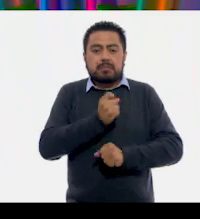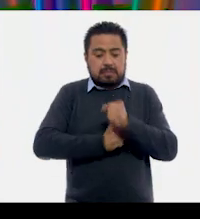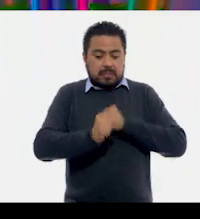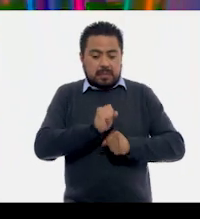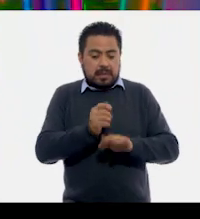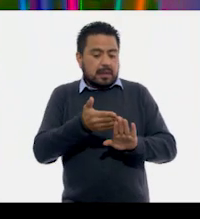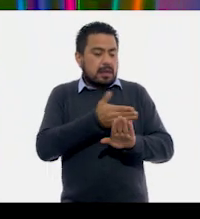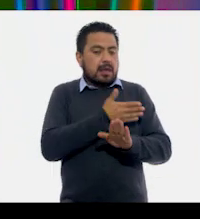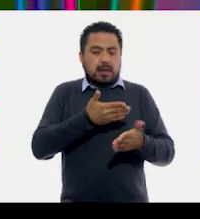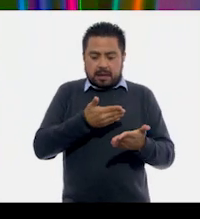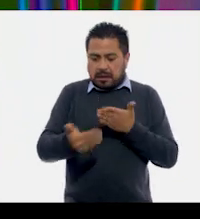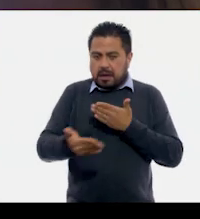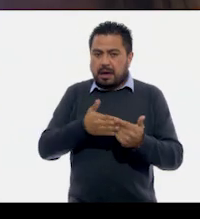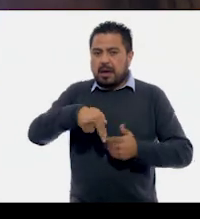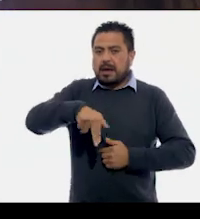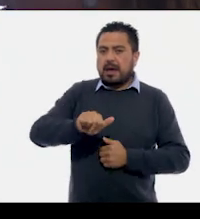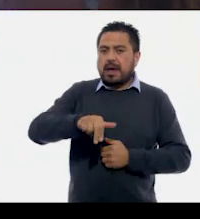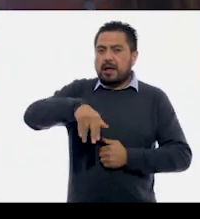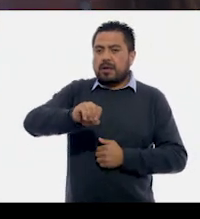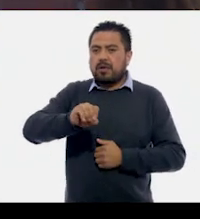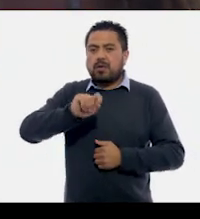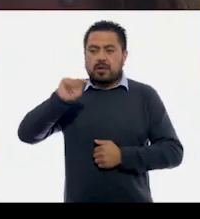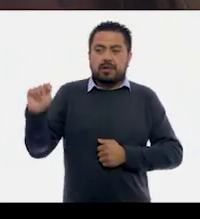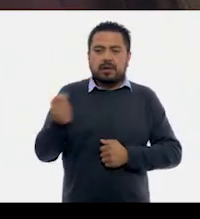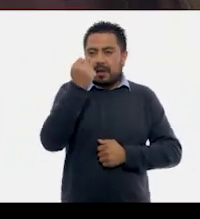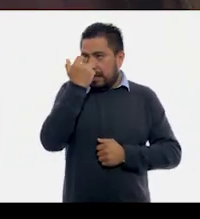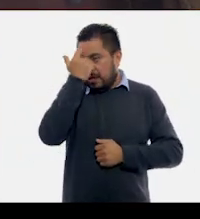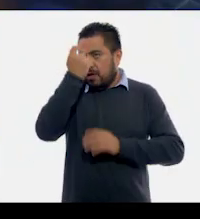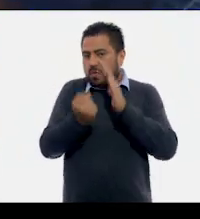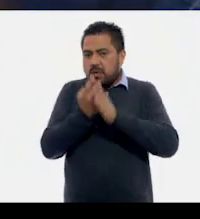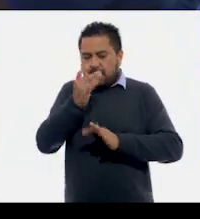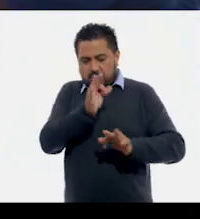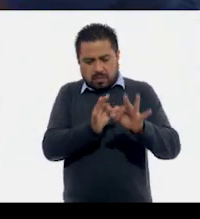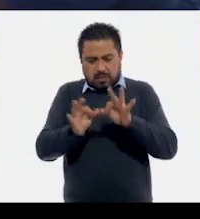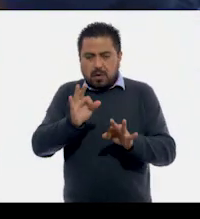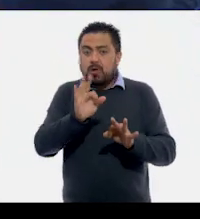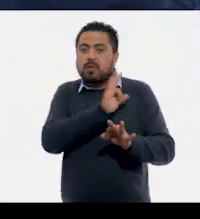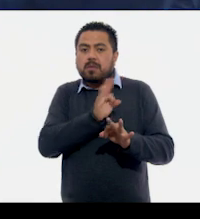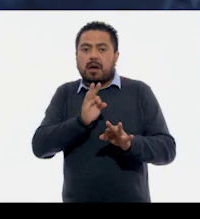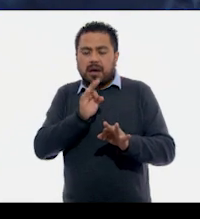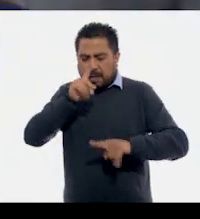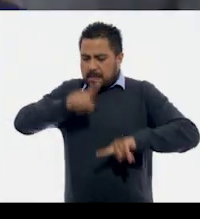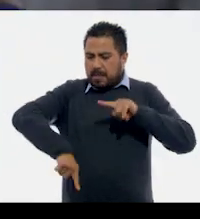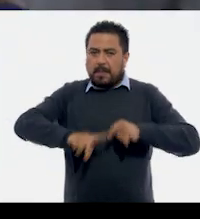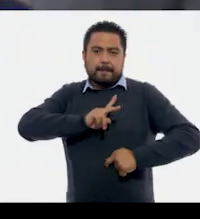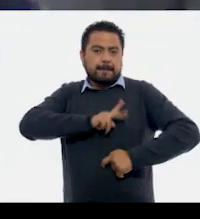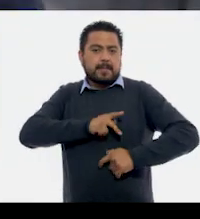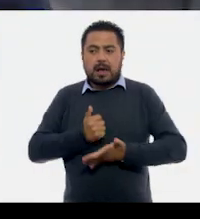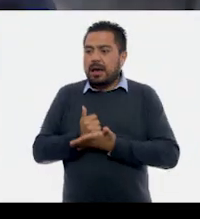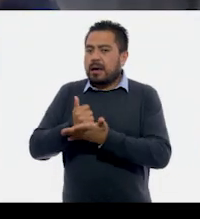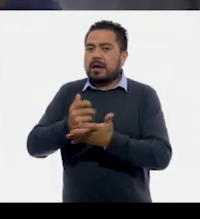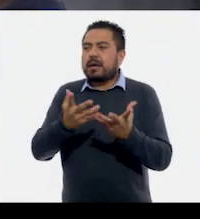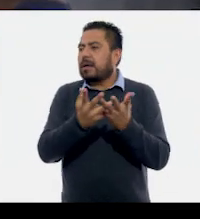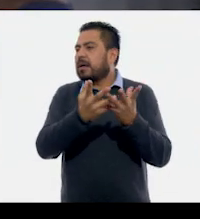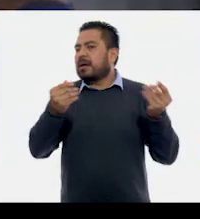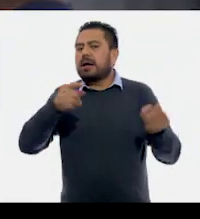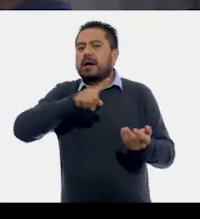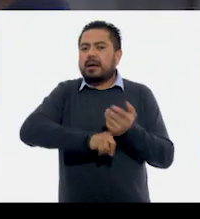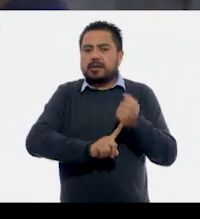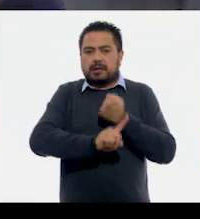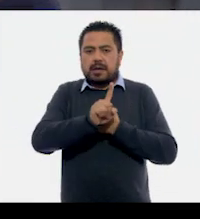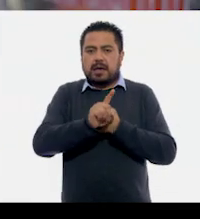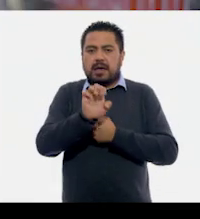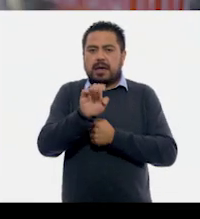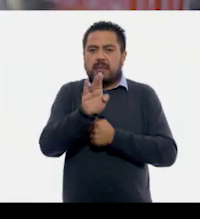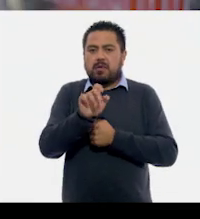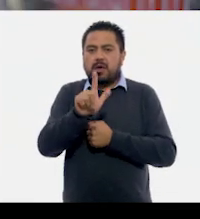años innovamos en el mundo de la nanotecnología, creando una nueva molécula capaz de matar virus, ayudando a acabar con una crisis de